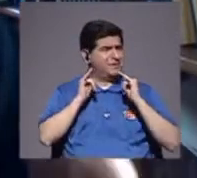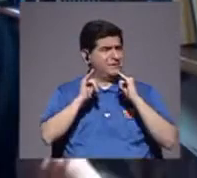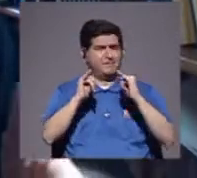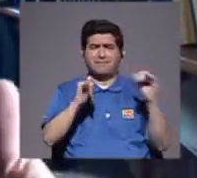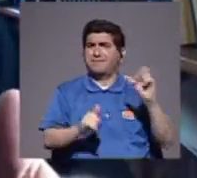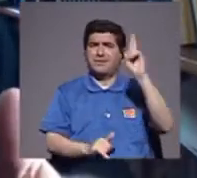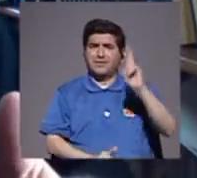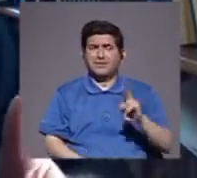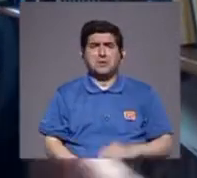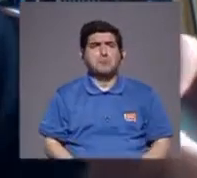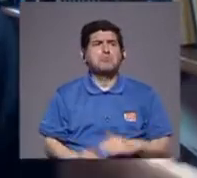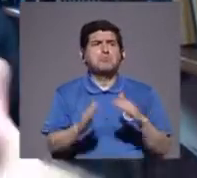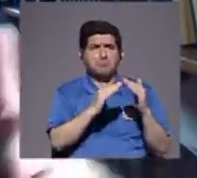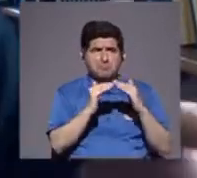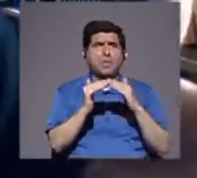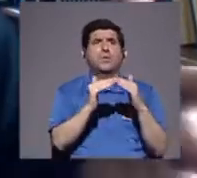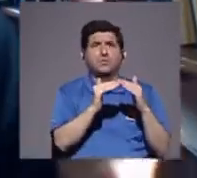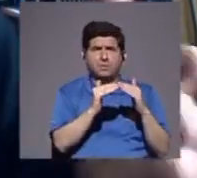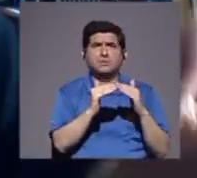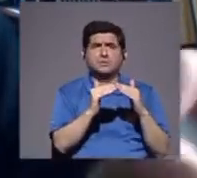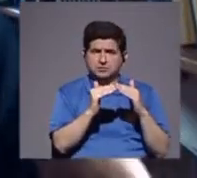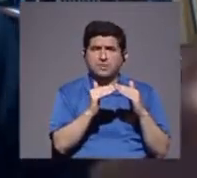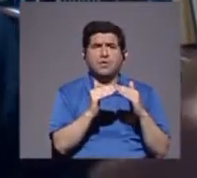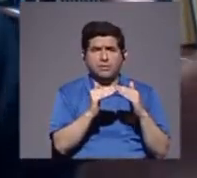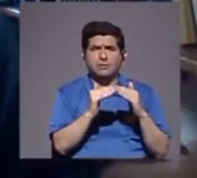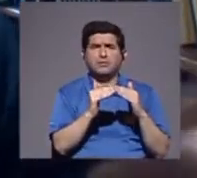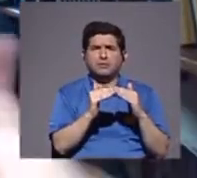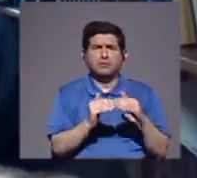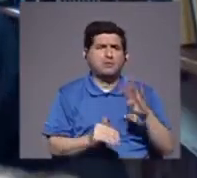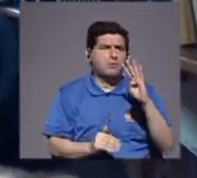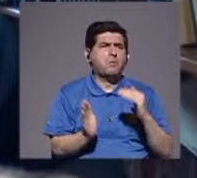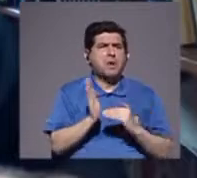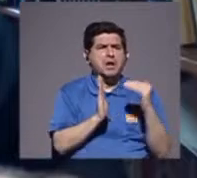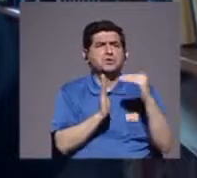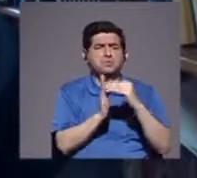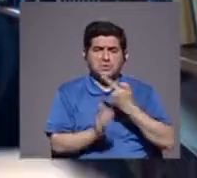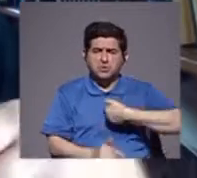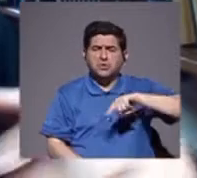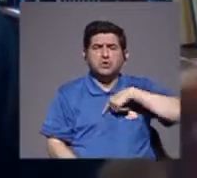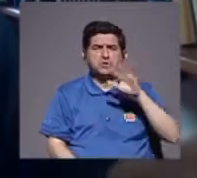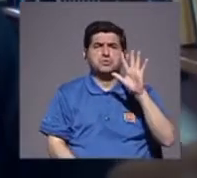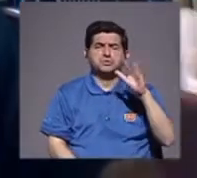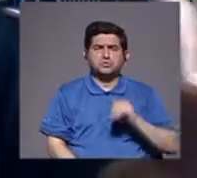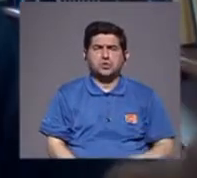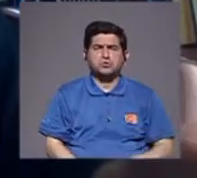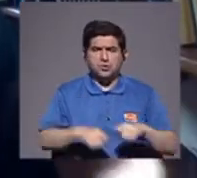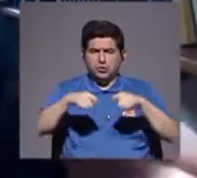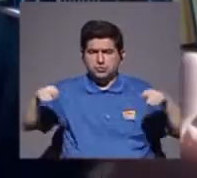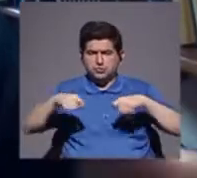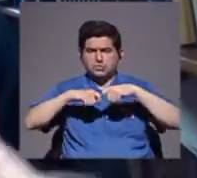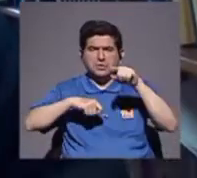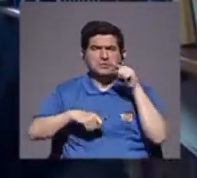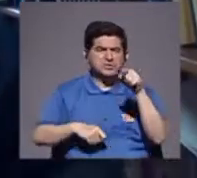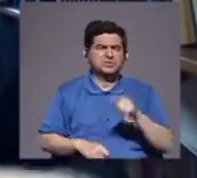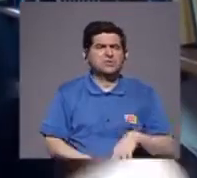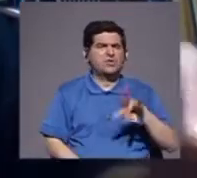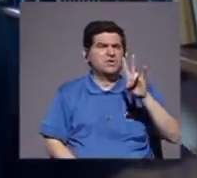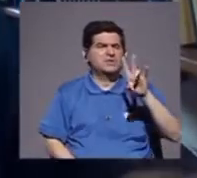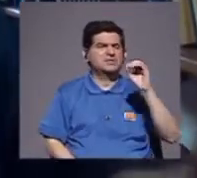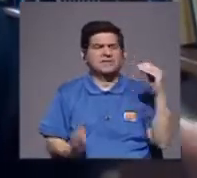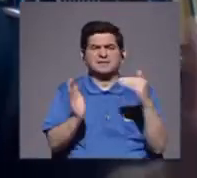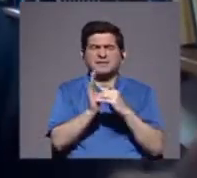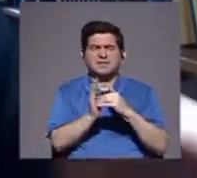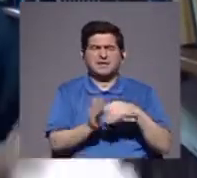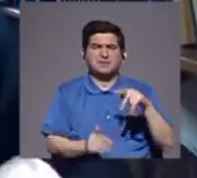a Costa Rica en términos poblacionales, tiene 4 millones, nosotros 5, el tamaño de ellos anda como en 70 mil